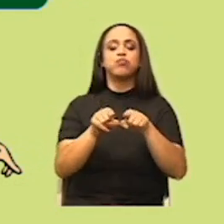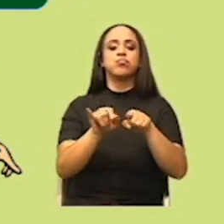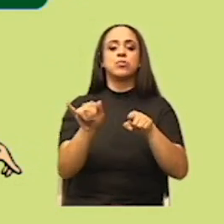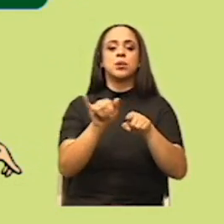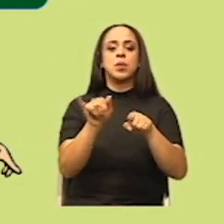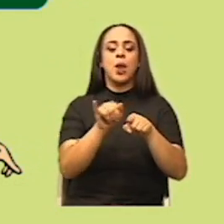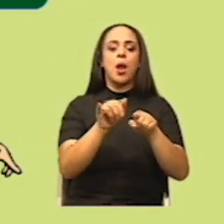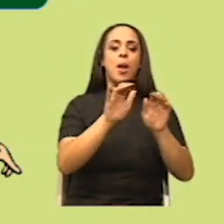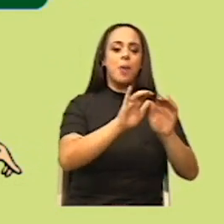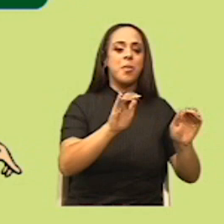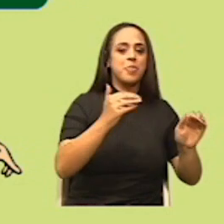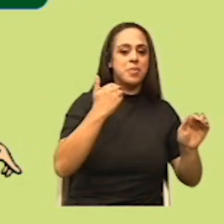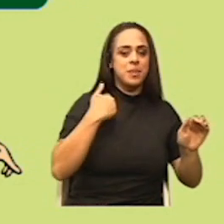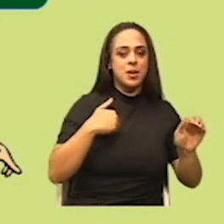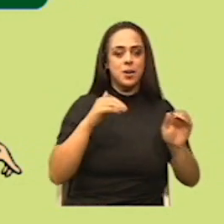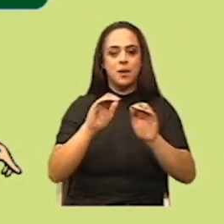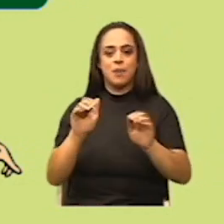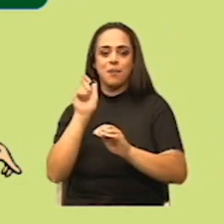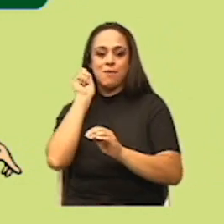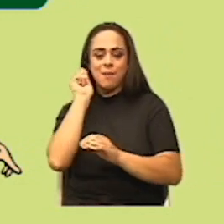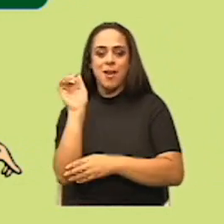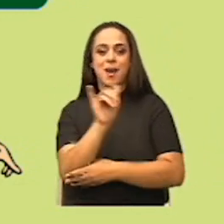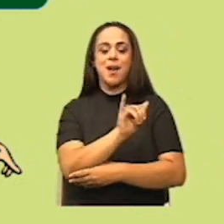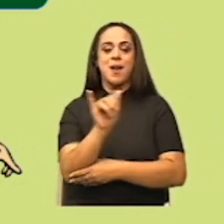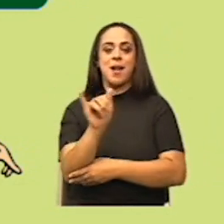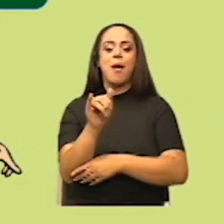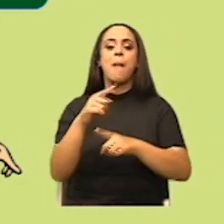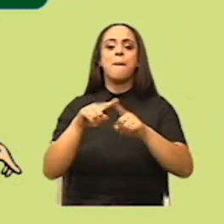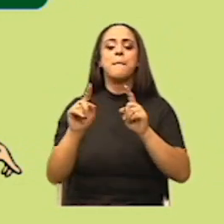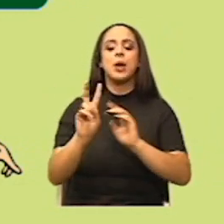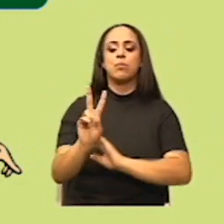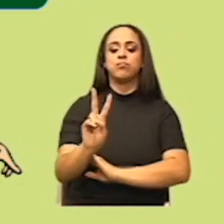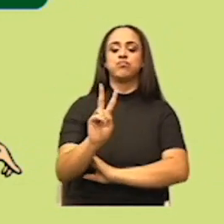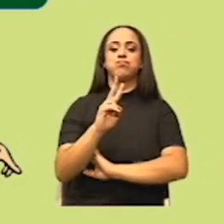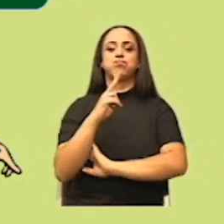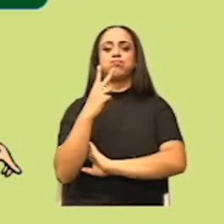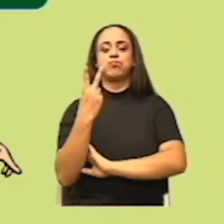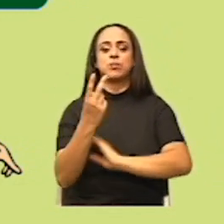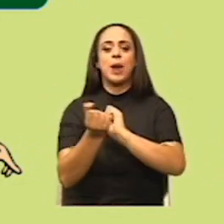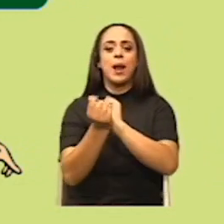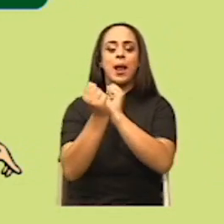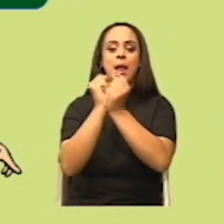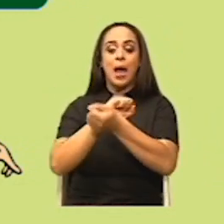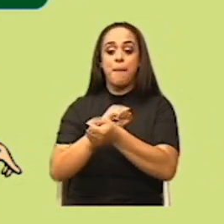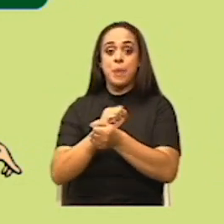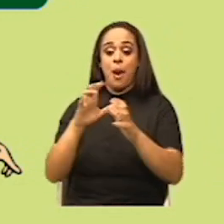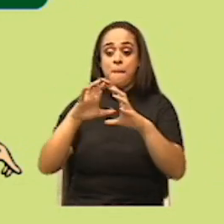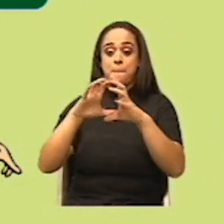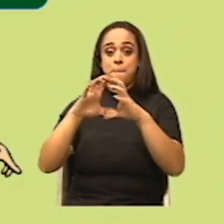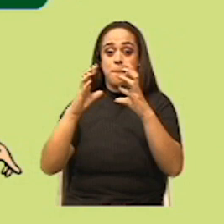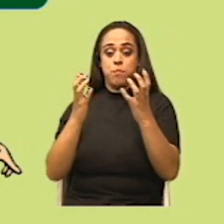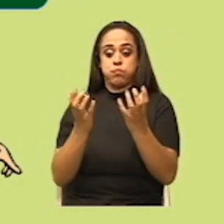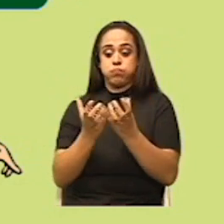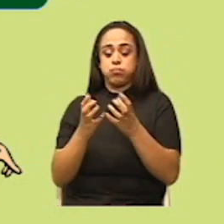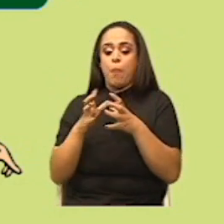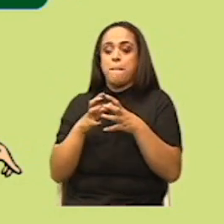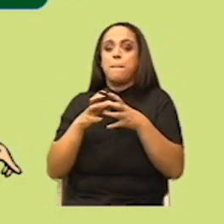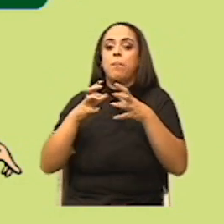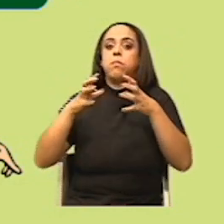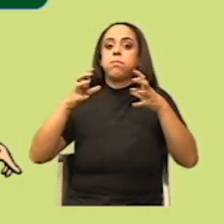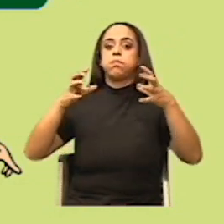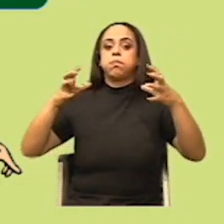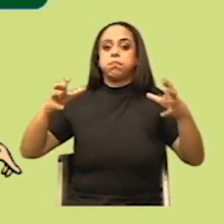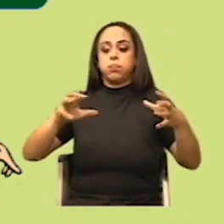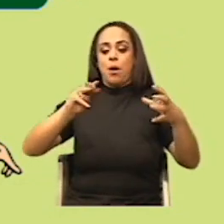en el niño como en la niña. Pero al cambiar la masa del balón, que en este caso se duplicó,